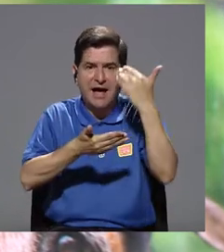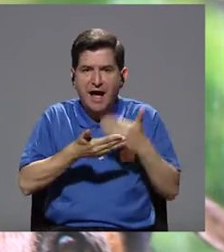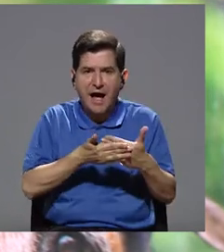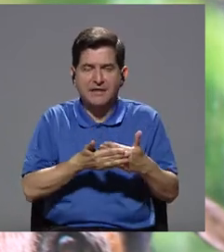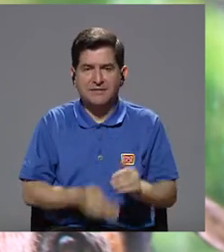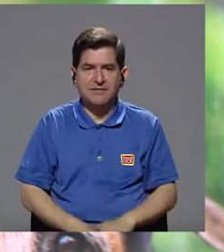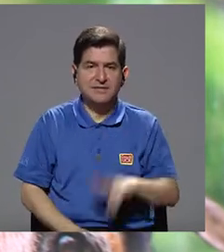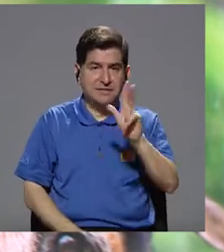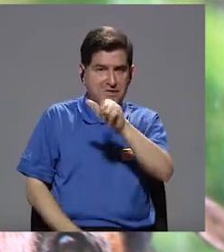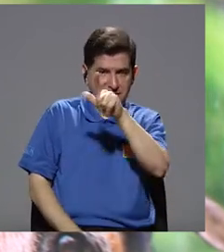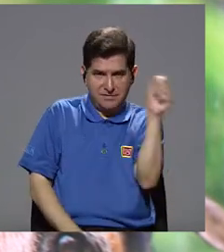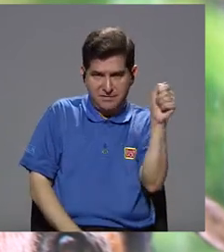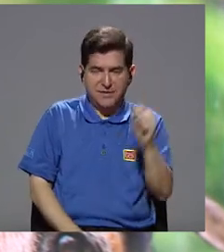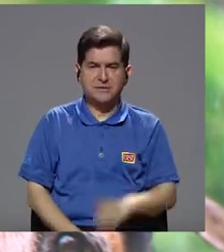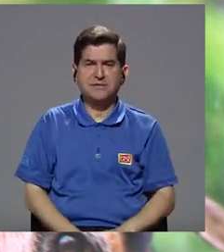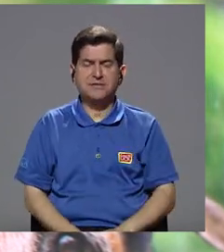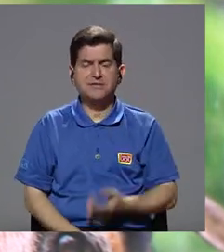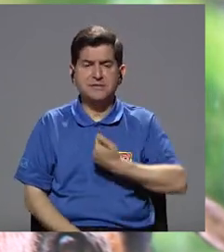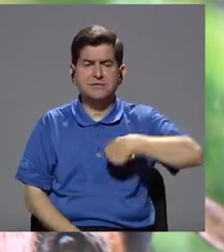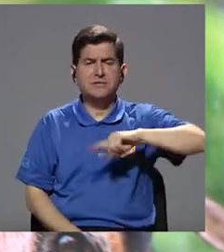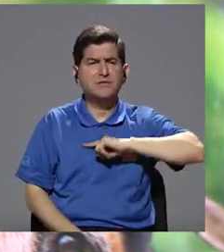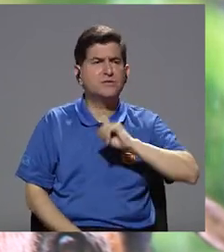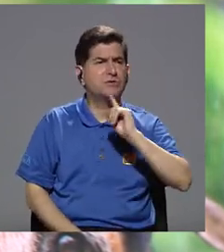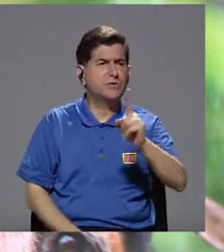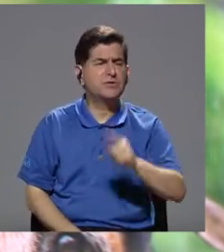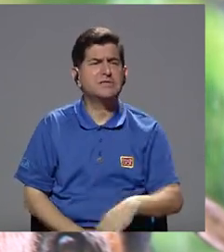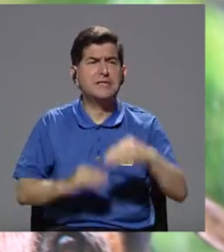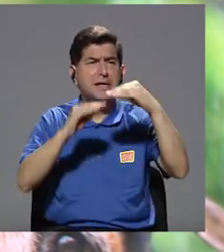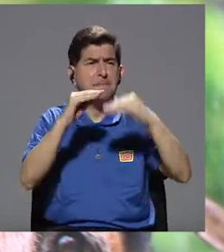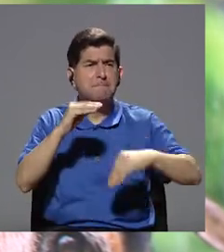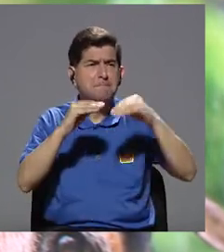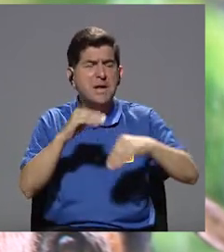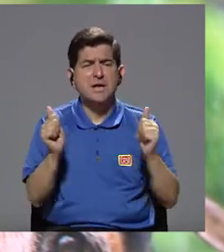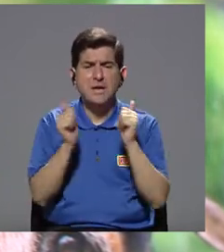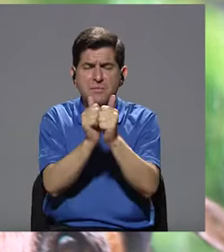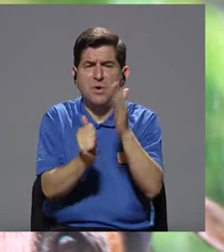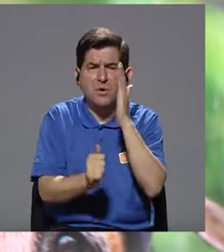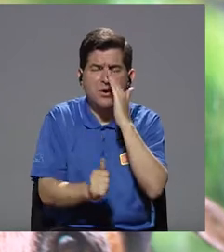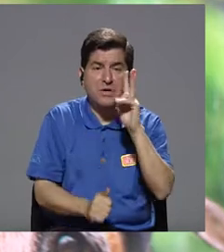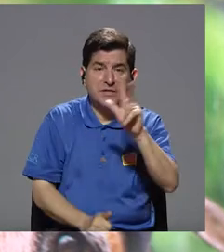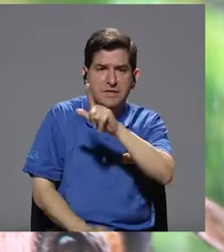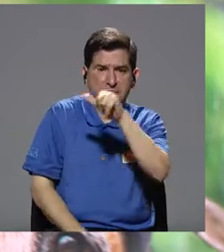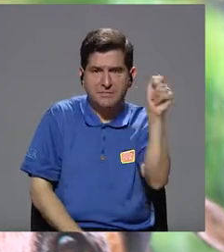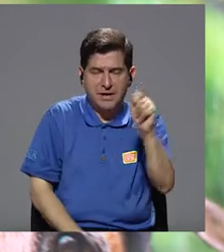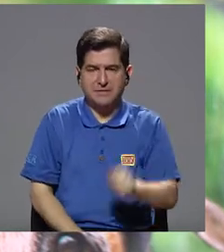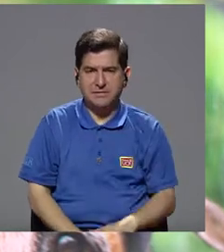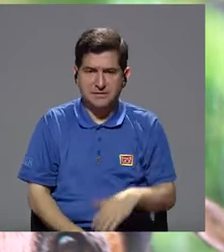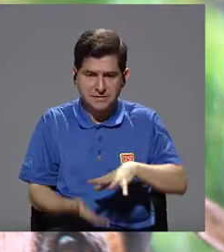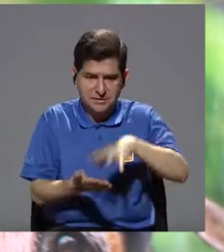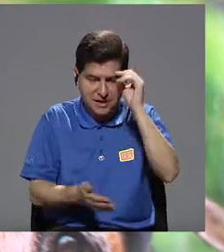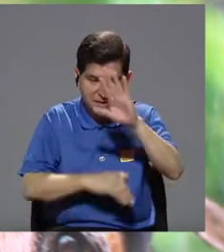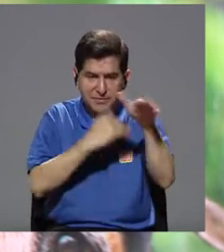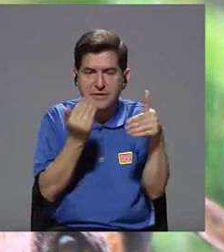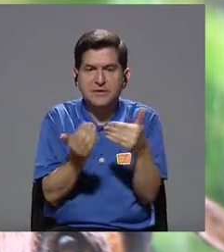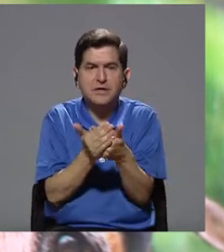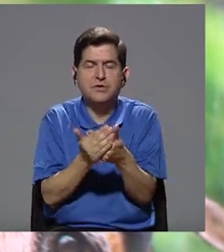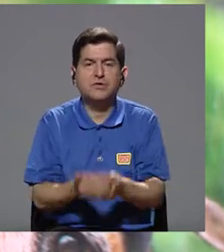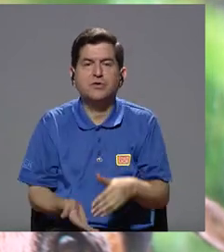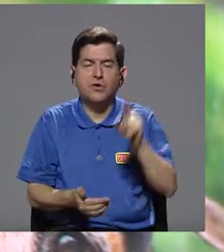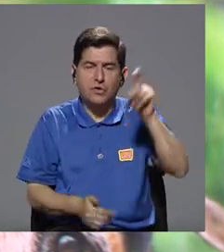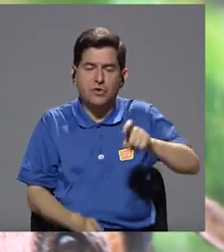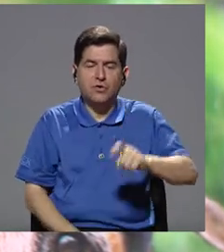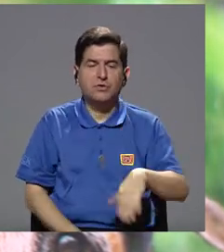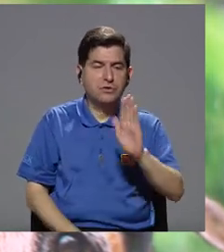de que sea, antes de los tres meses. Nosotros siempre hablamos que mínimo deben permanecer con sus mamás tres meses para aprender pues todo lo que tiene que